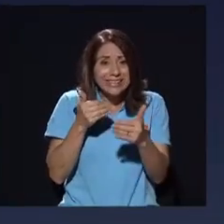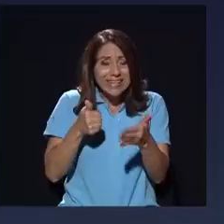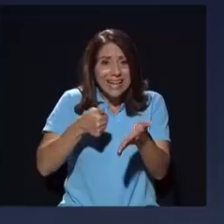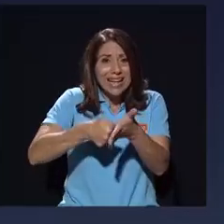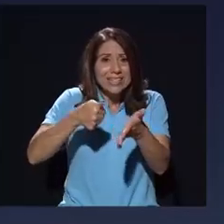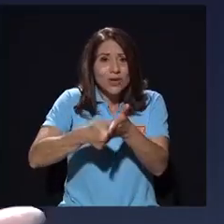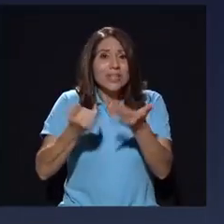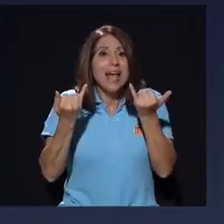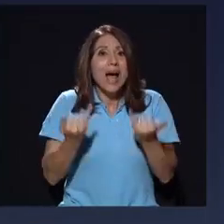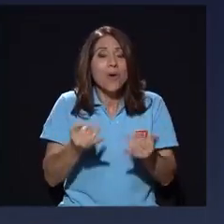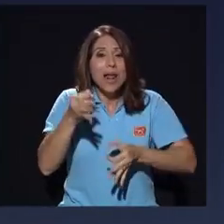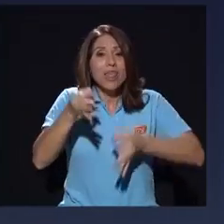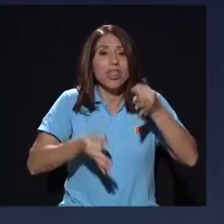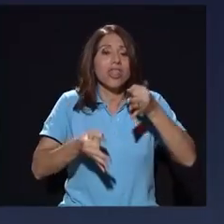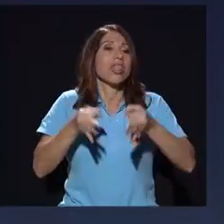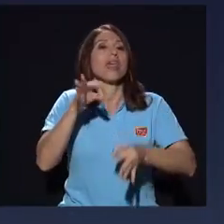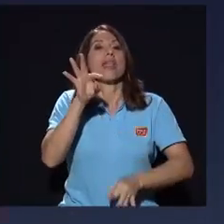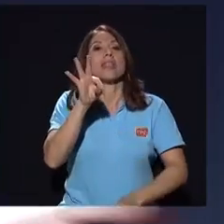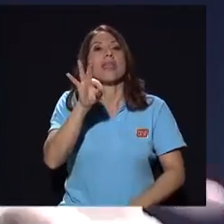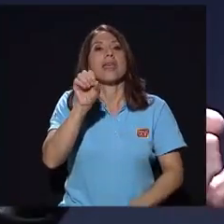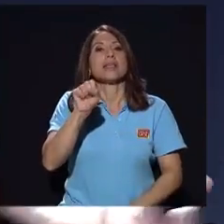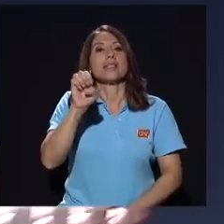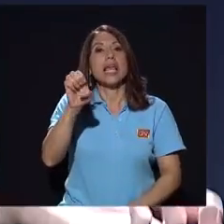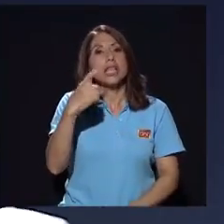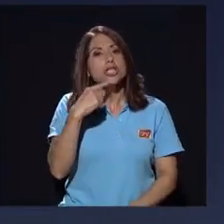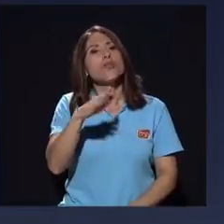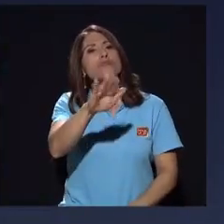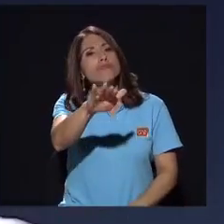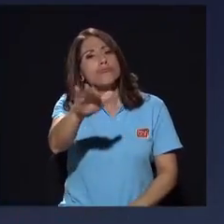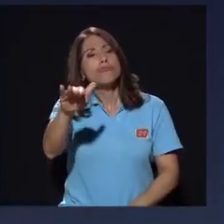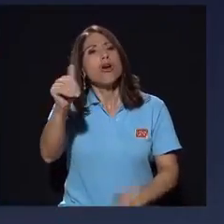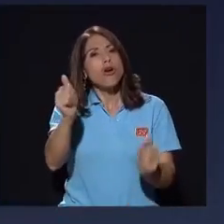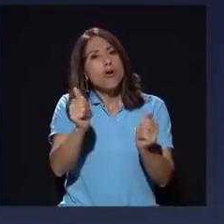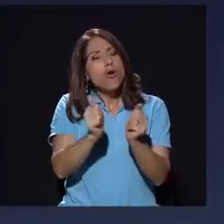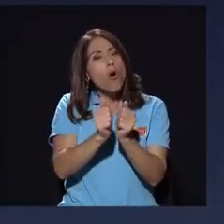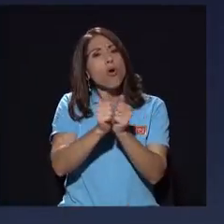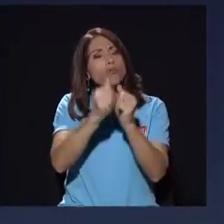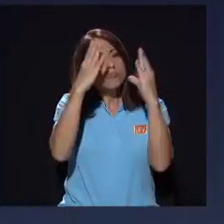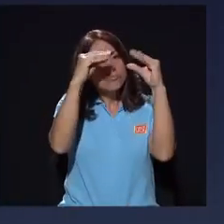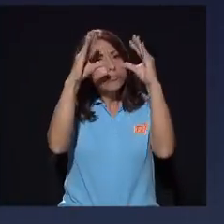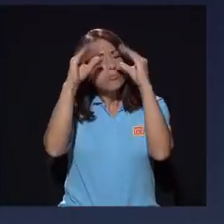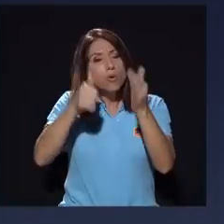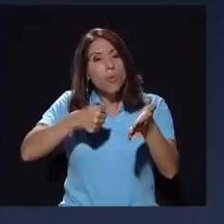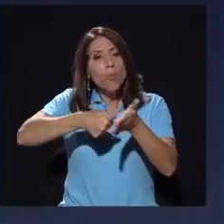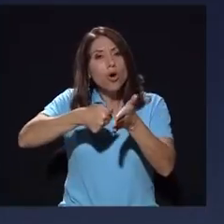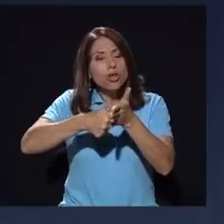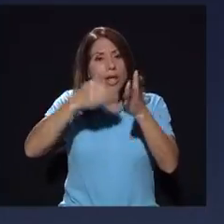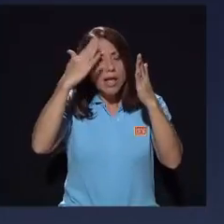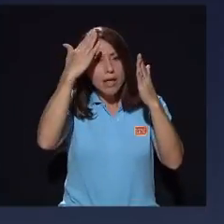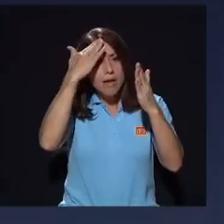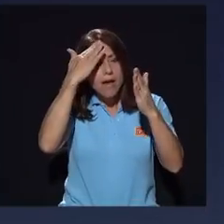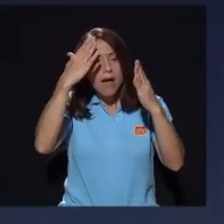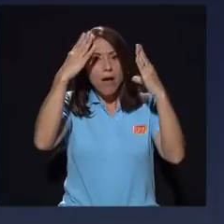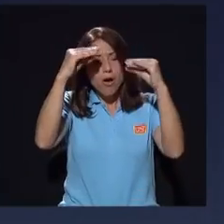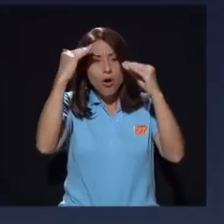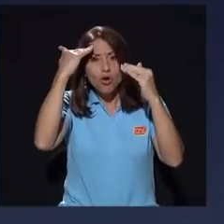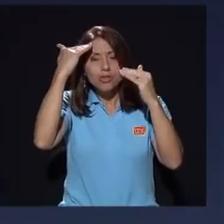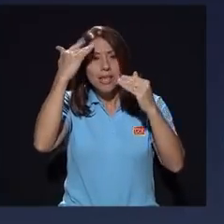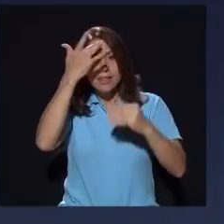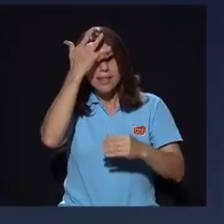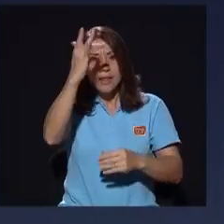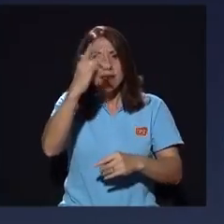elecciones te sale el tribunal y te dice un voto informado inteligente y consciente si es muy hermoso pero también hay